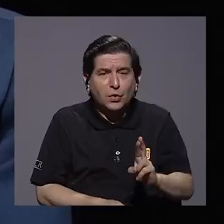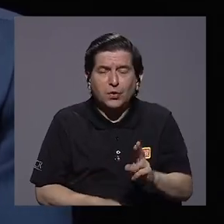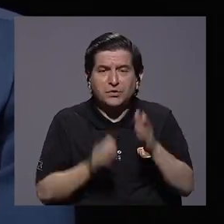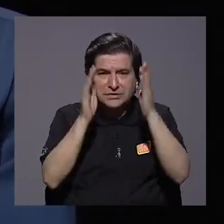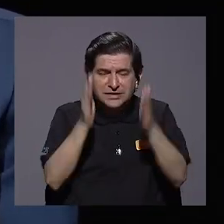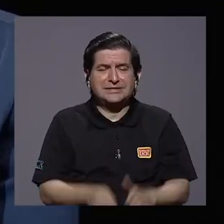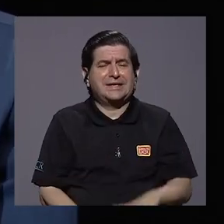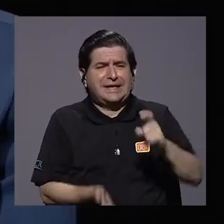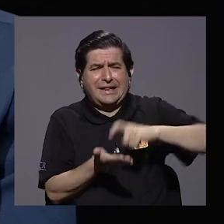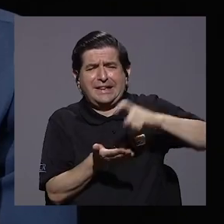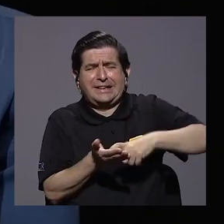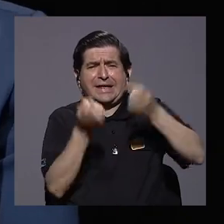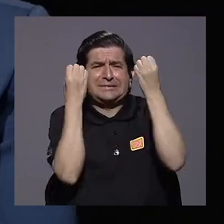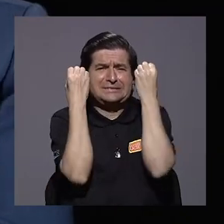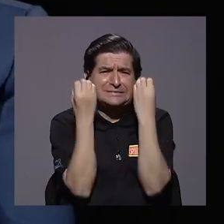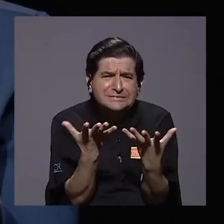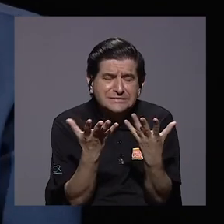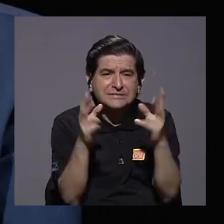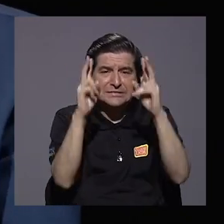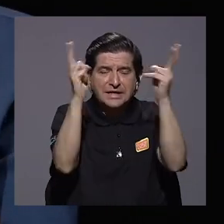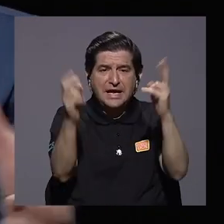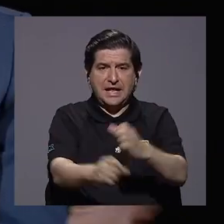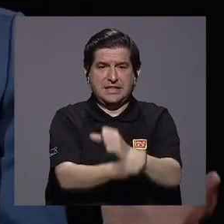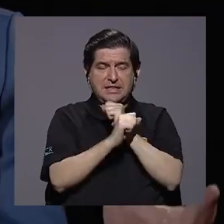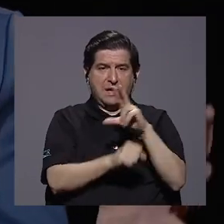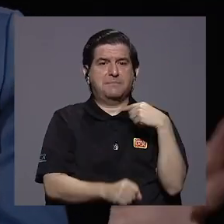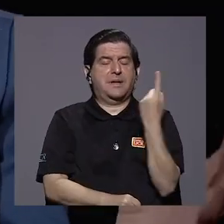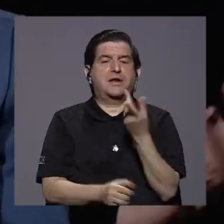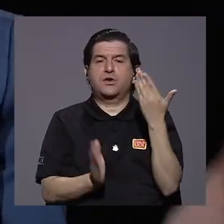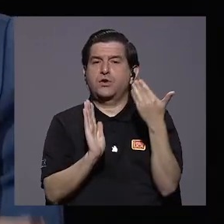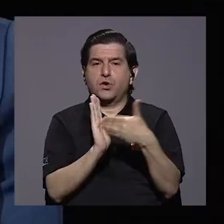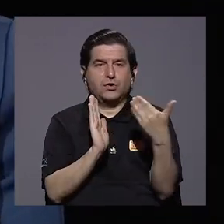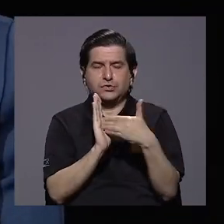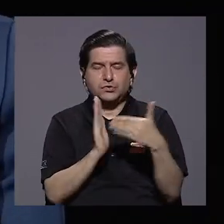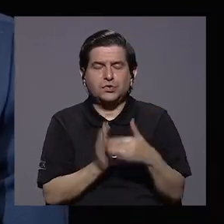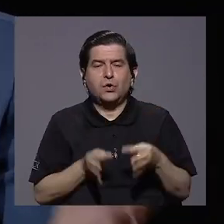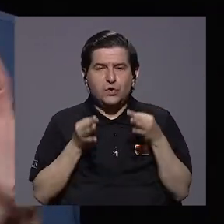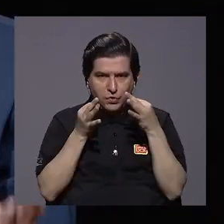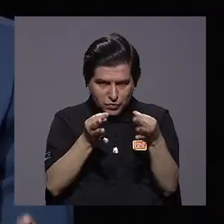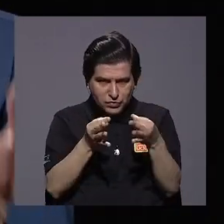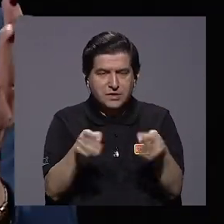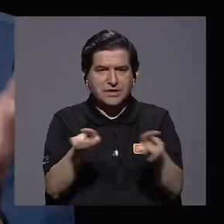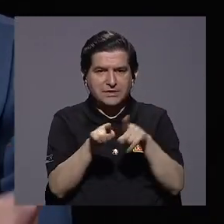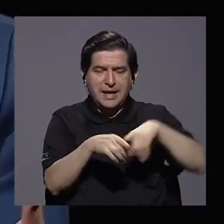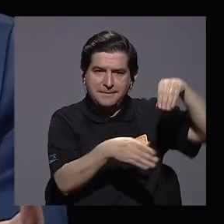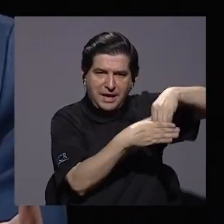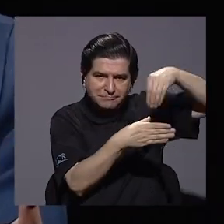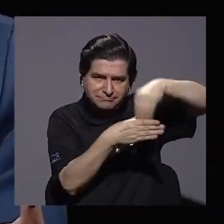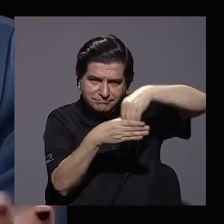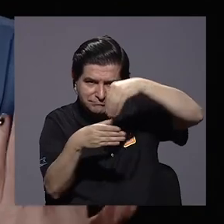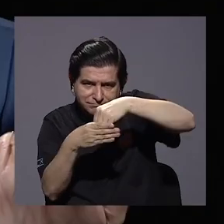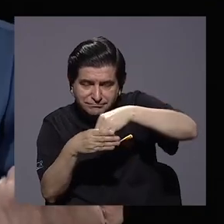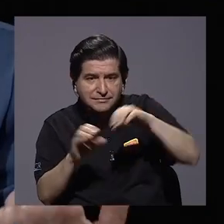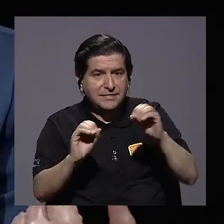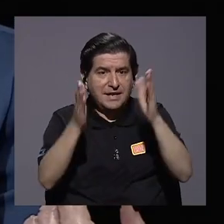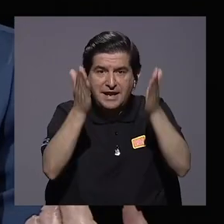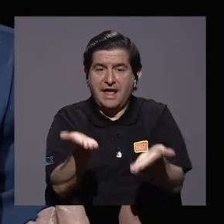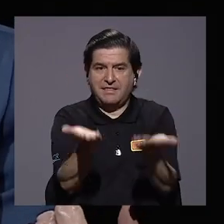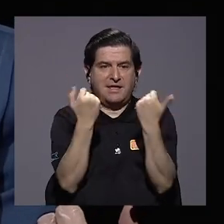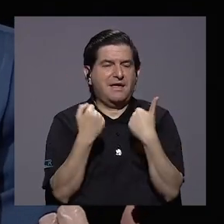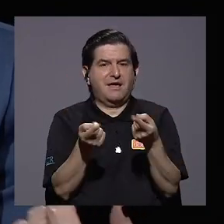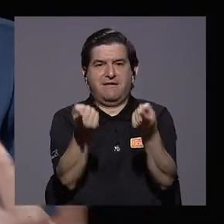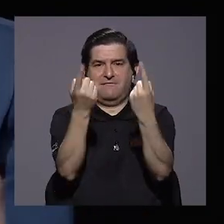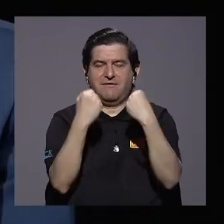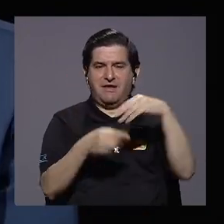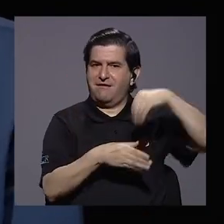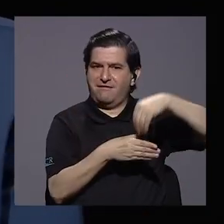está sobreendeudado. Y en el tema de seguridad no solo afecta el turismo, afecta las inversiones, porque nadie quiere venir a